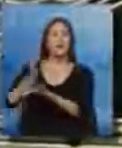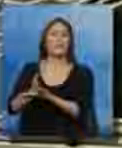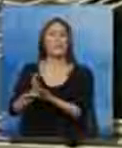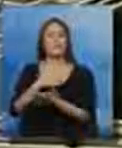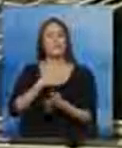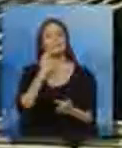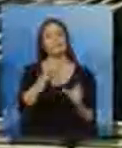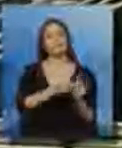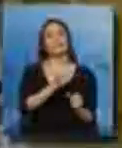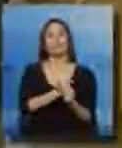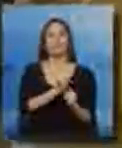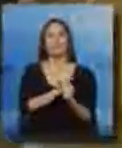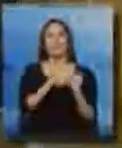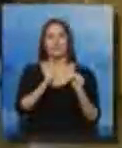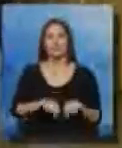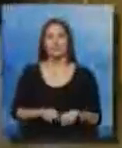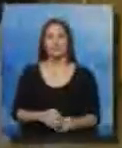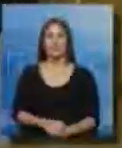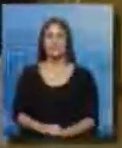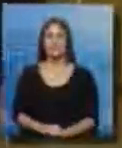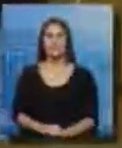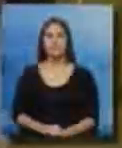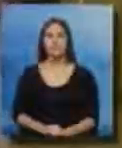Que genere ingresos económicos. Cristian Hidalgo, TC Televisión.